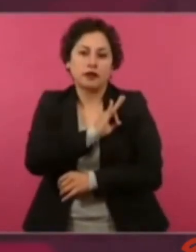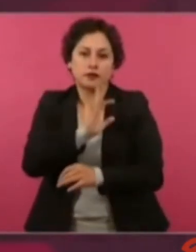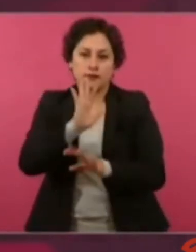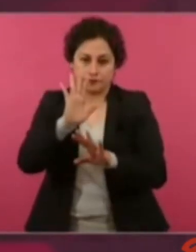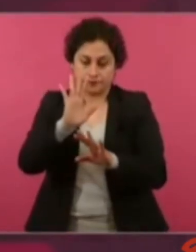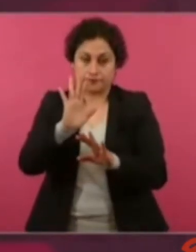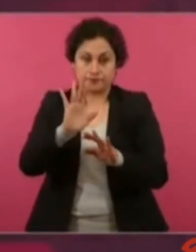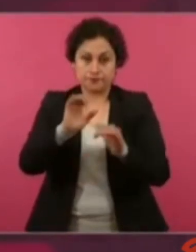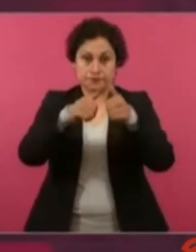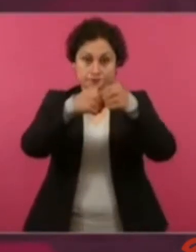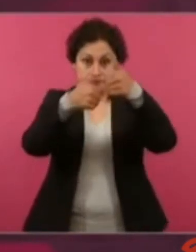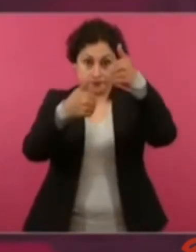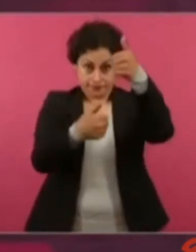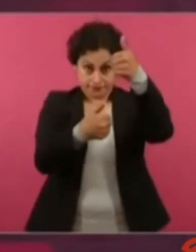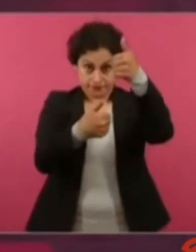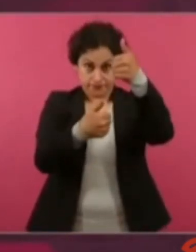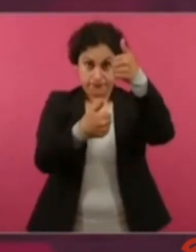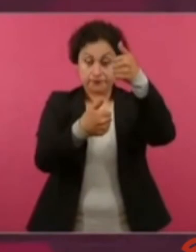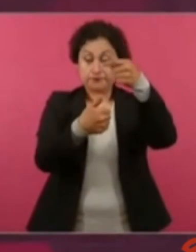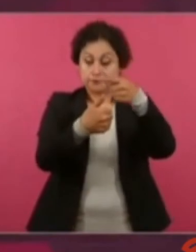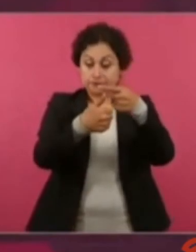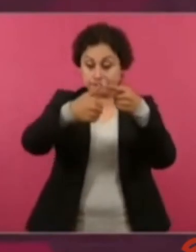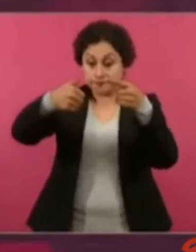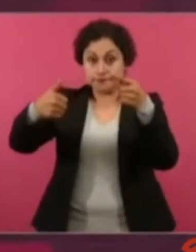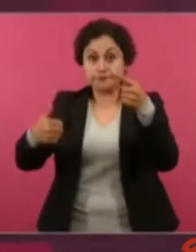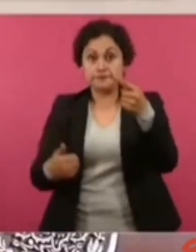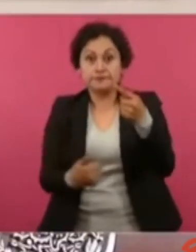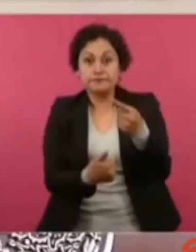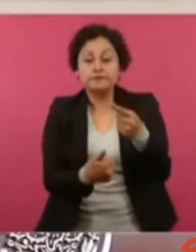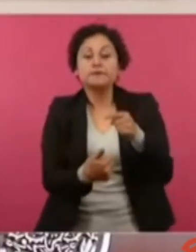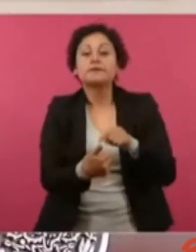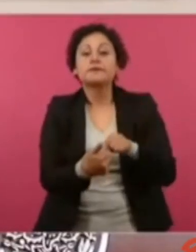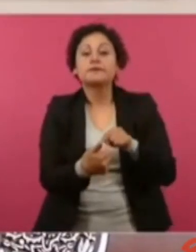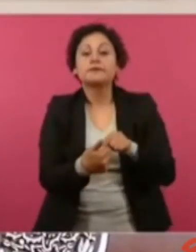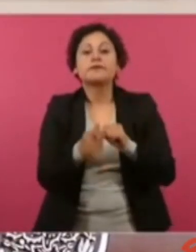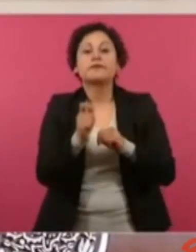Y luego el tercer nivel son los Estrellas.